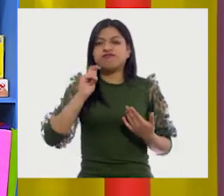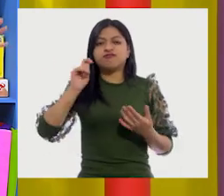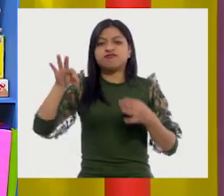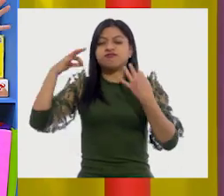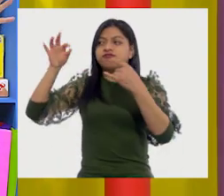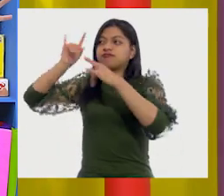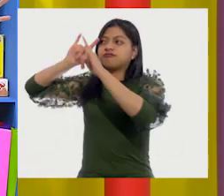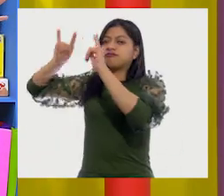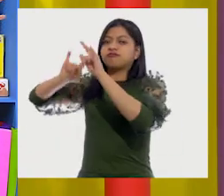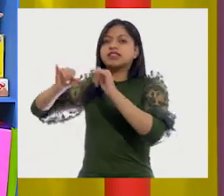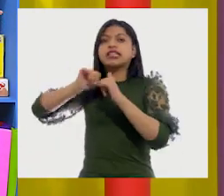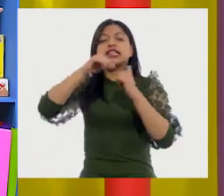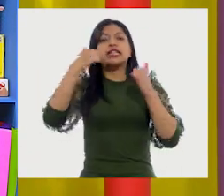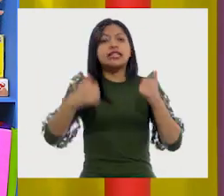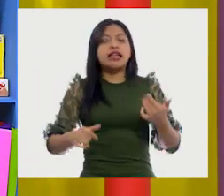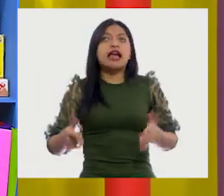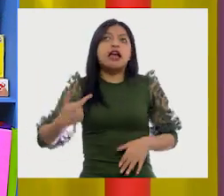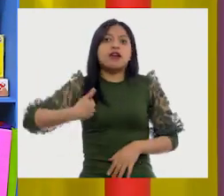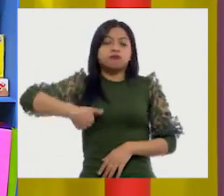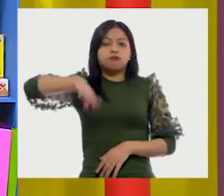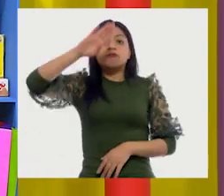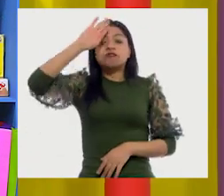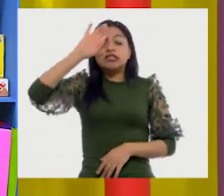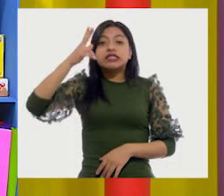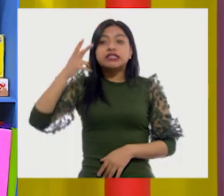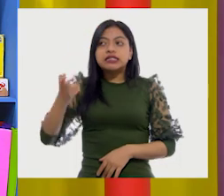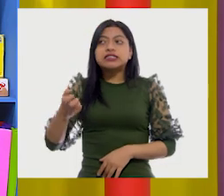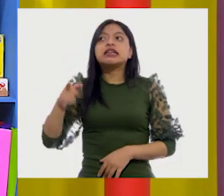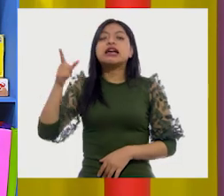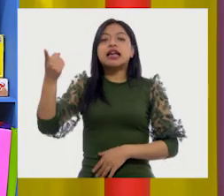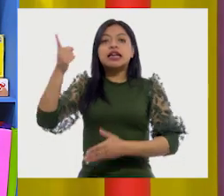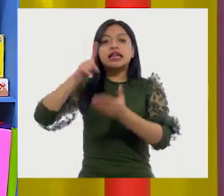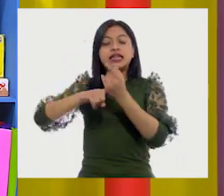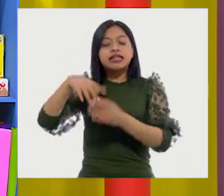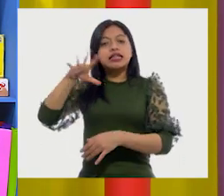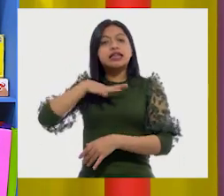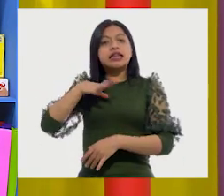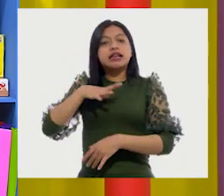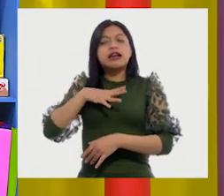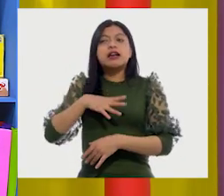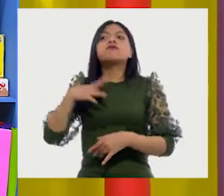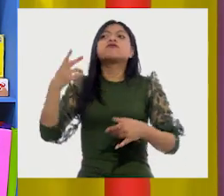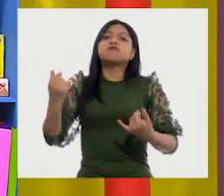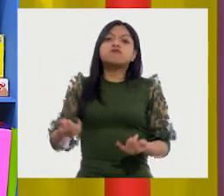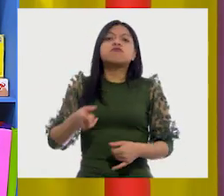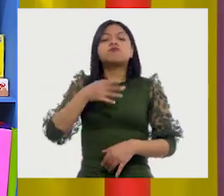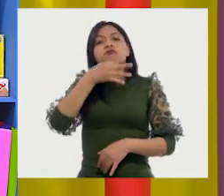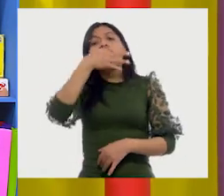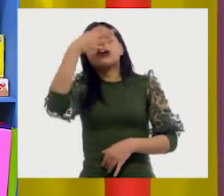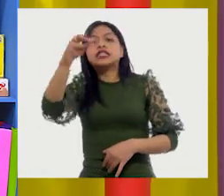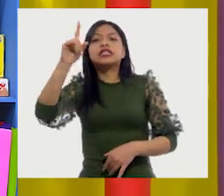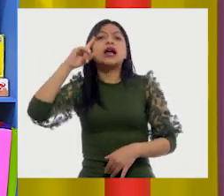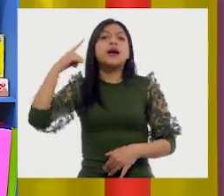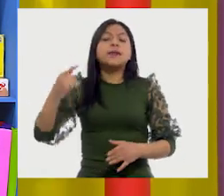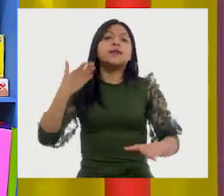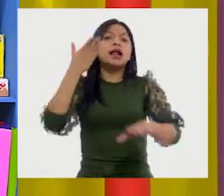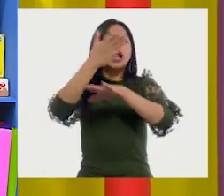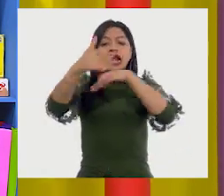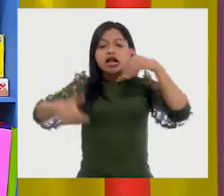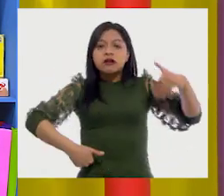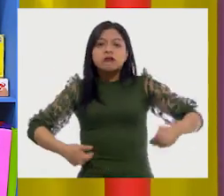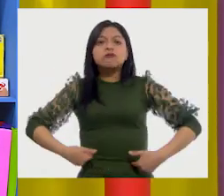Ese supongo que es el que te da la información acerca de una obra de teatro, de una